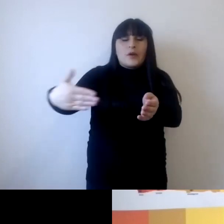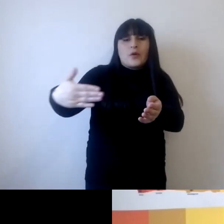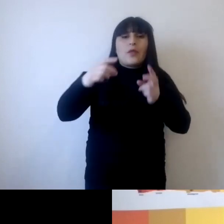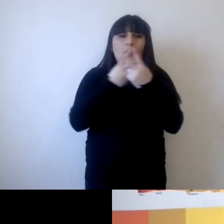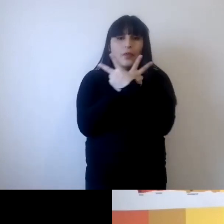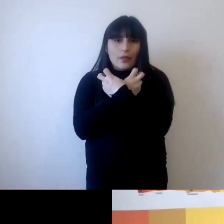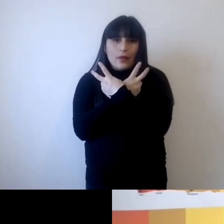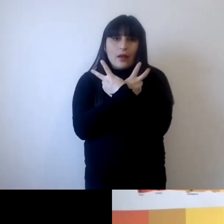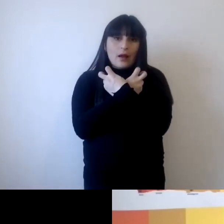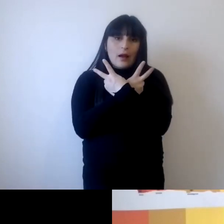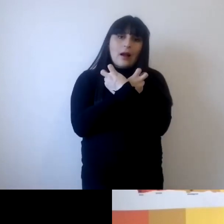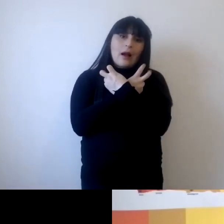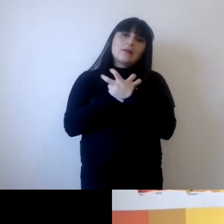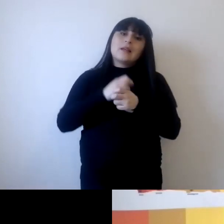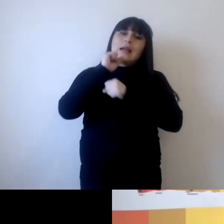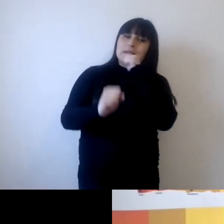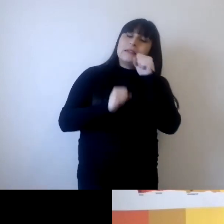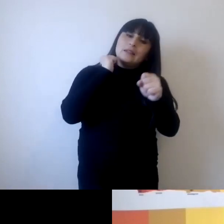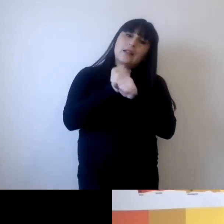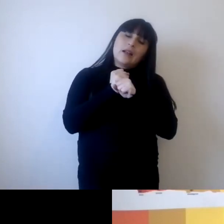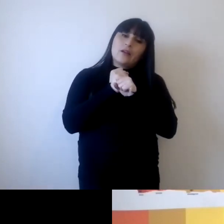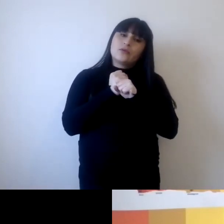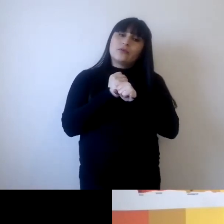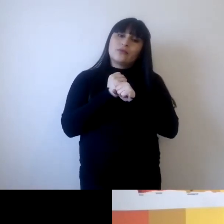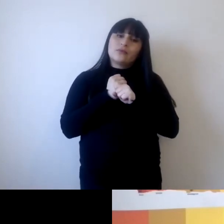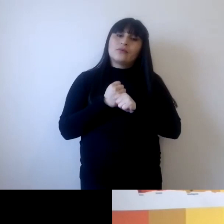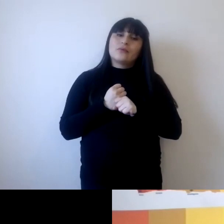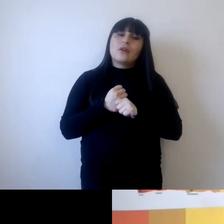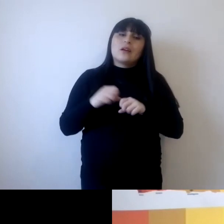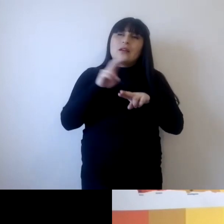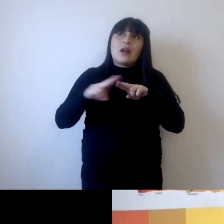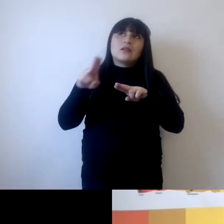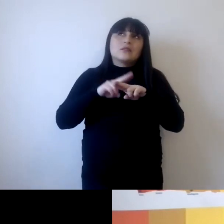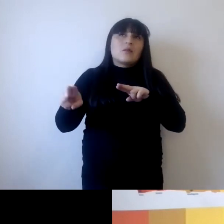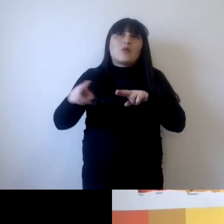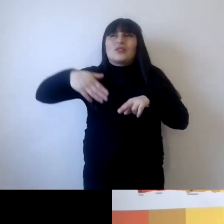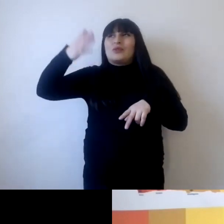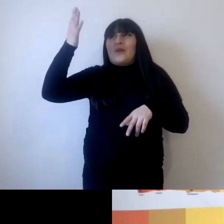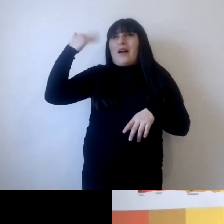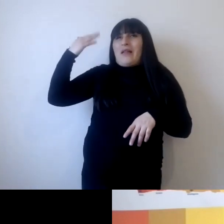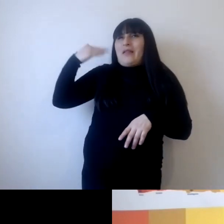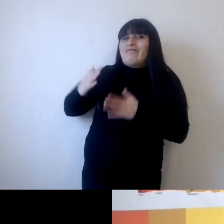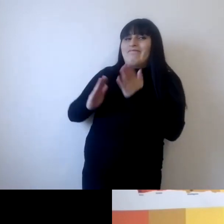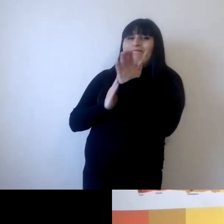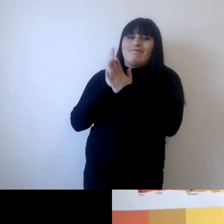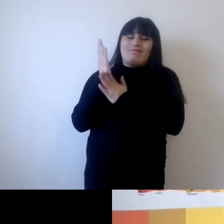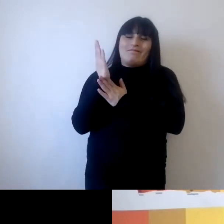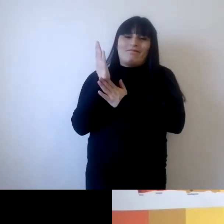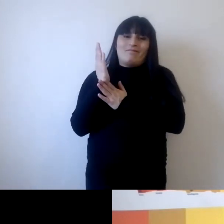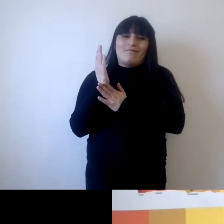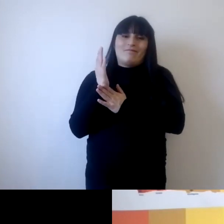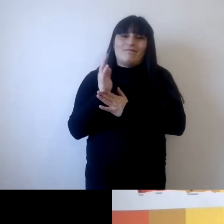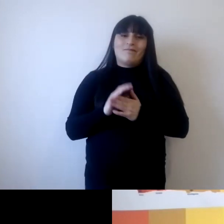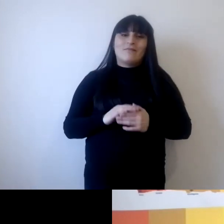CO2 equivalente al año y claro llevamos haciendo eso desde 1850 y el efecto